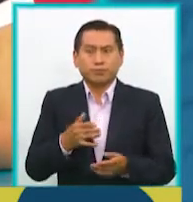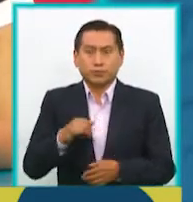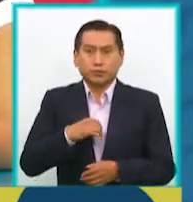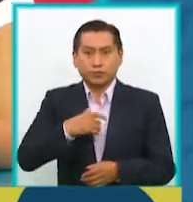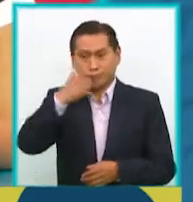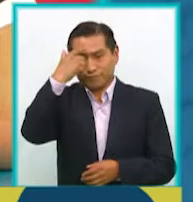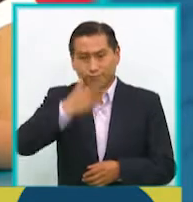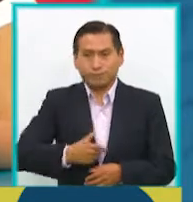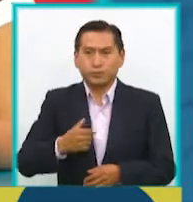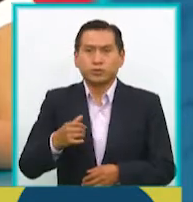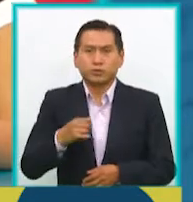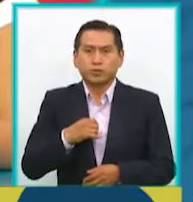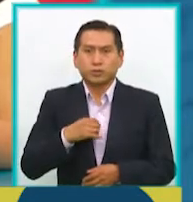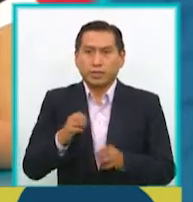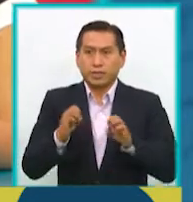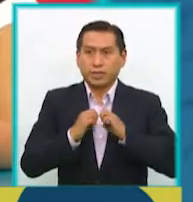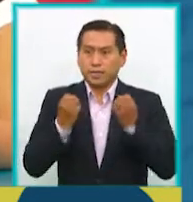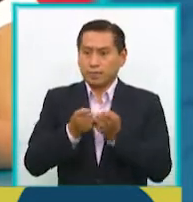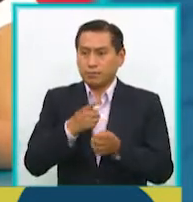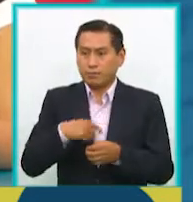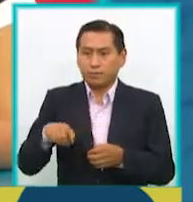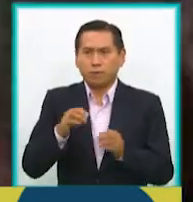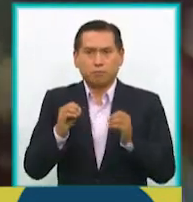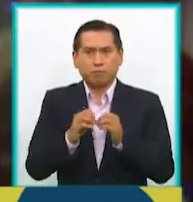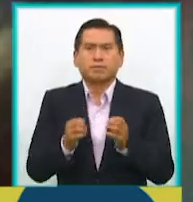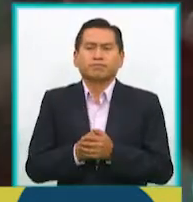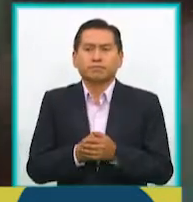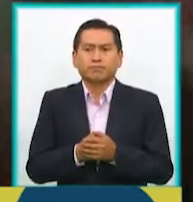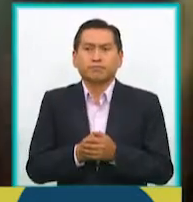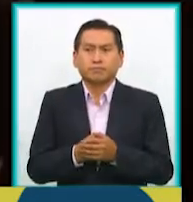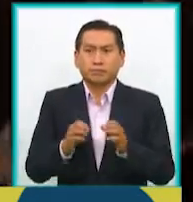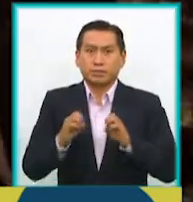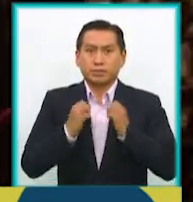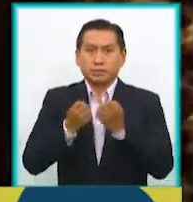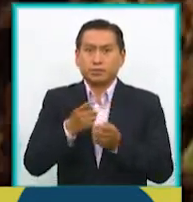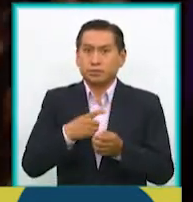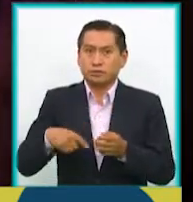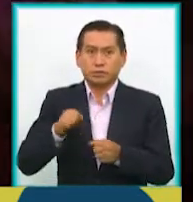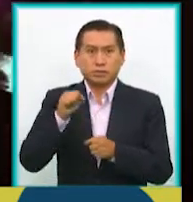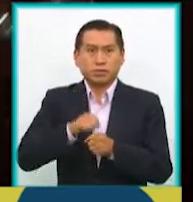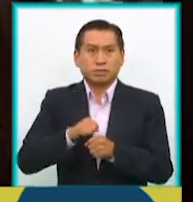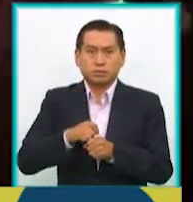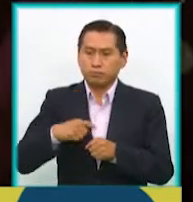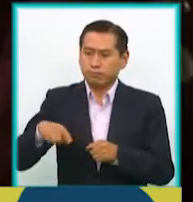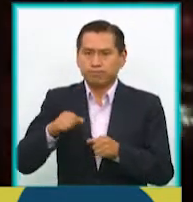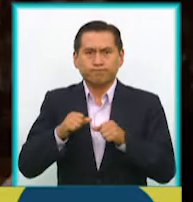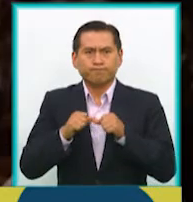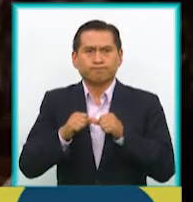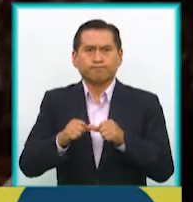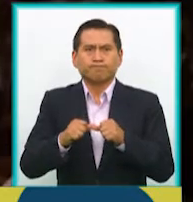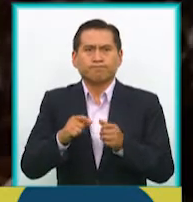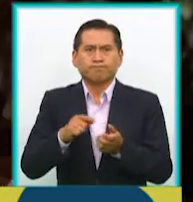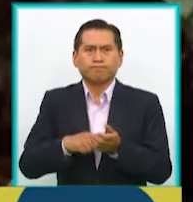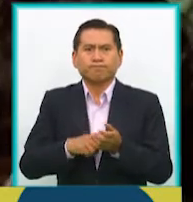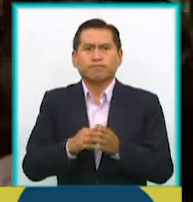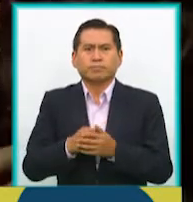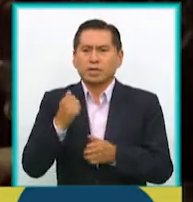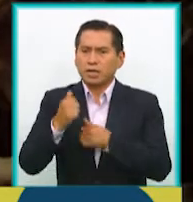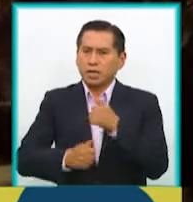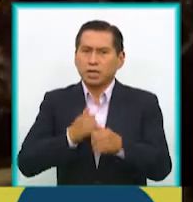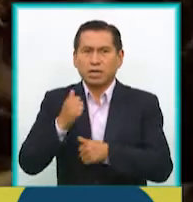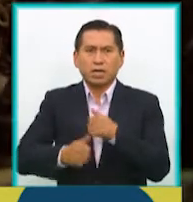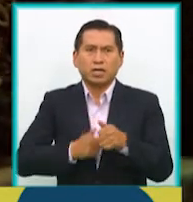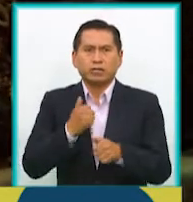con el equipo también, porque el equipo con el que trabajo generalmente se mantiene ya durante los años,